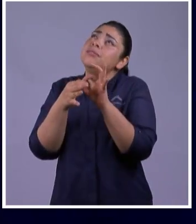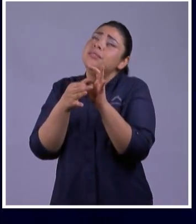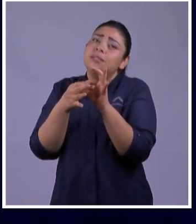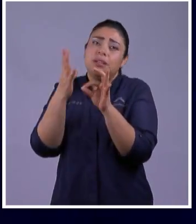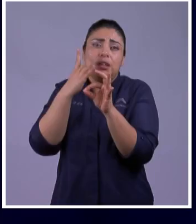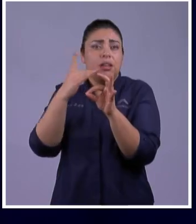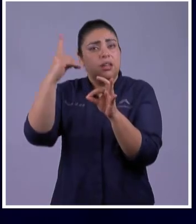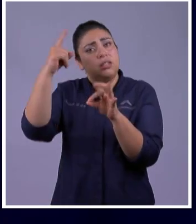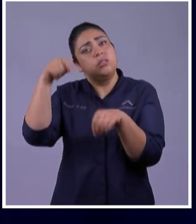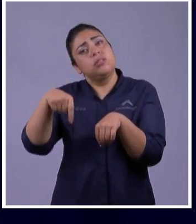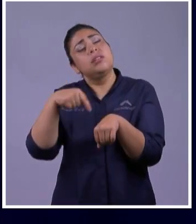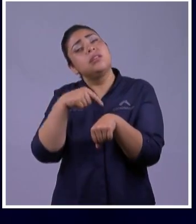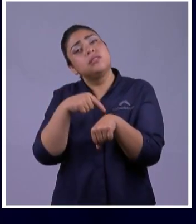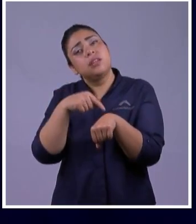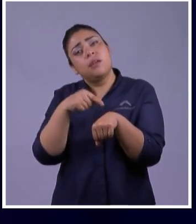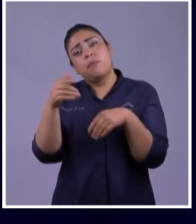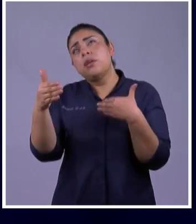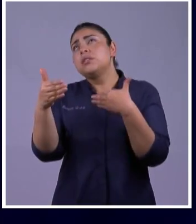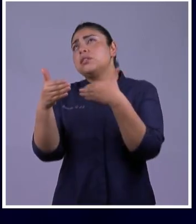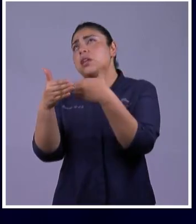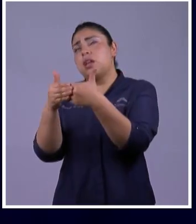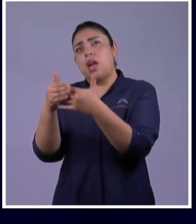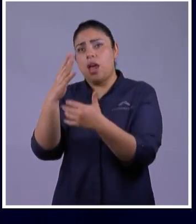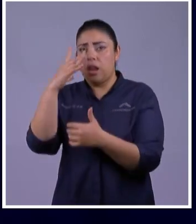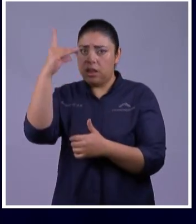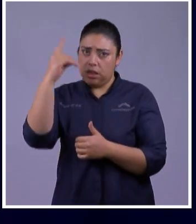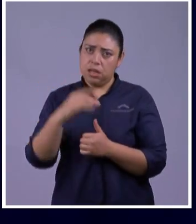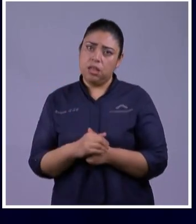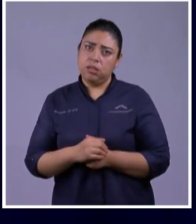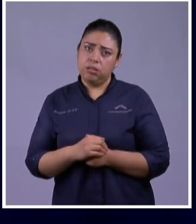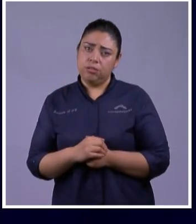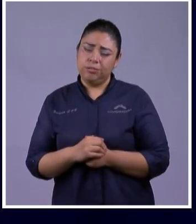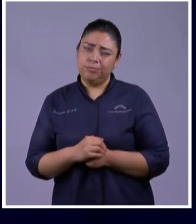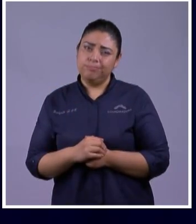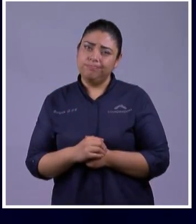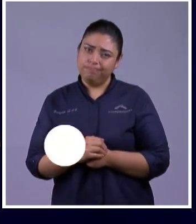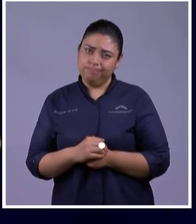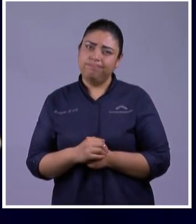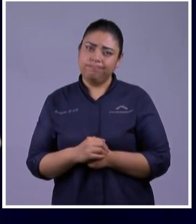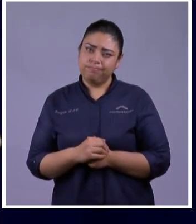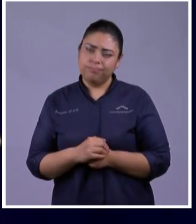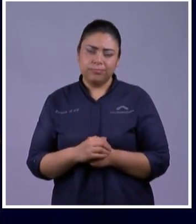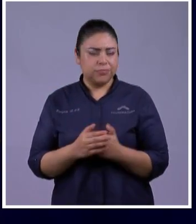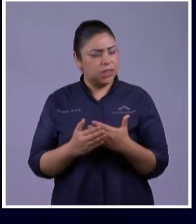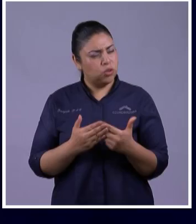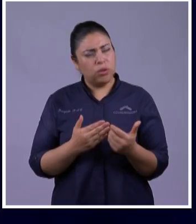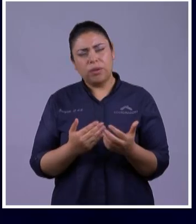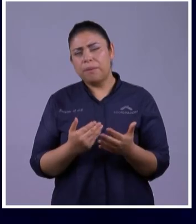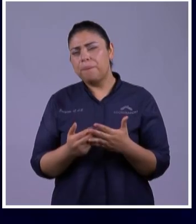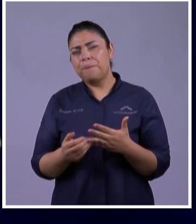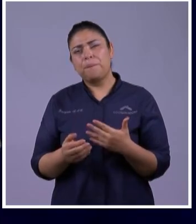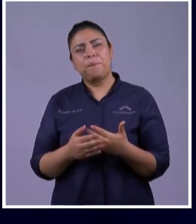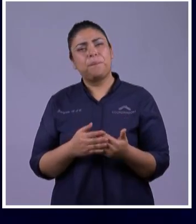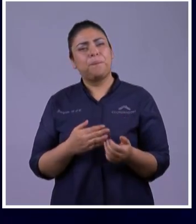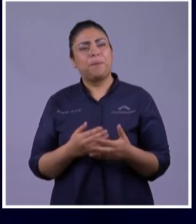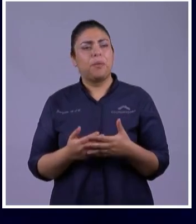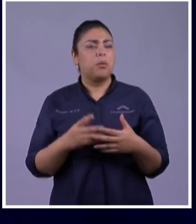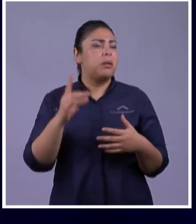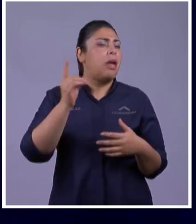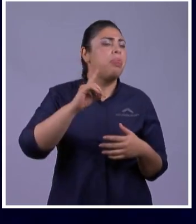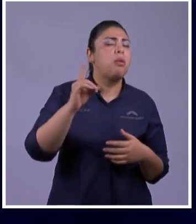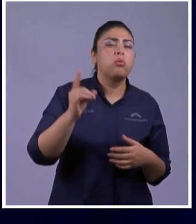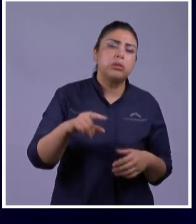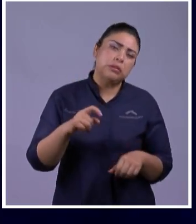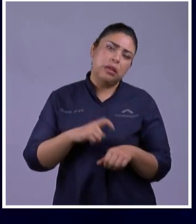Tiempo De Venir A Él Y Cuando Lo Hagas Y Termines Donde Quiera En Cualquier Red Social Que Nos Veas O Canal Digital